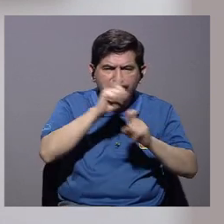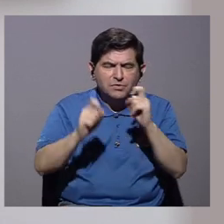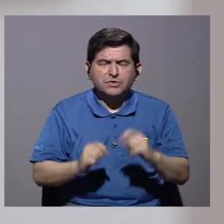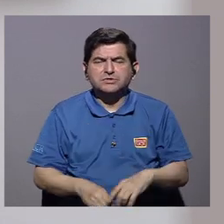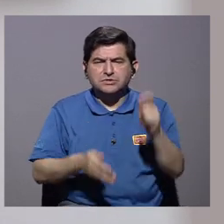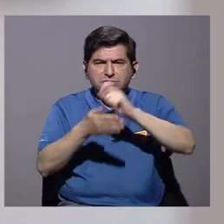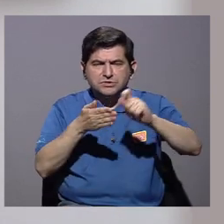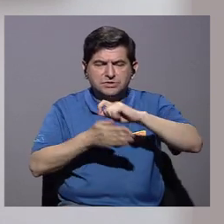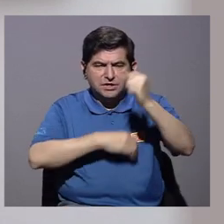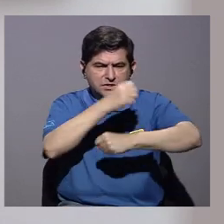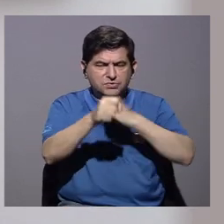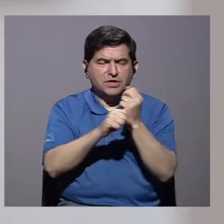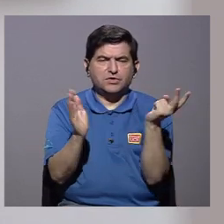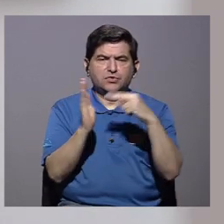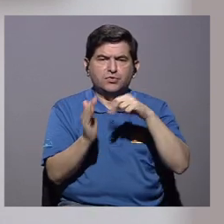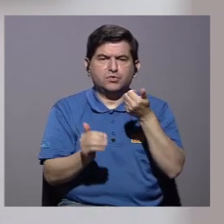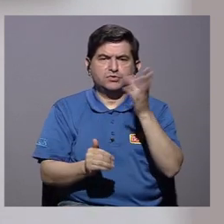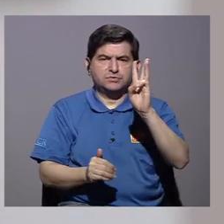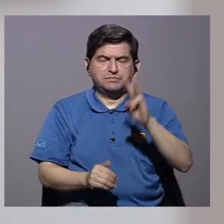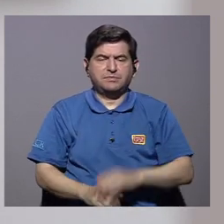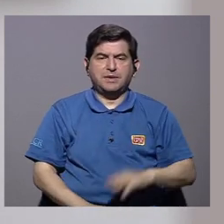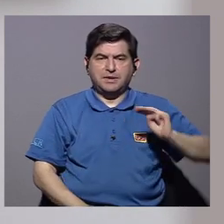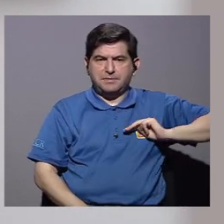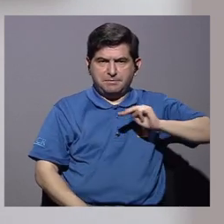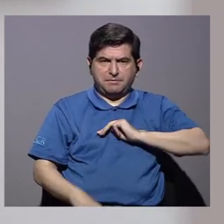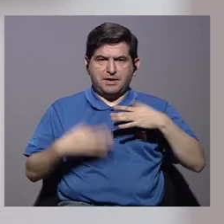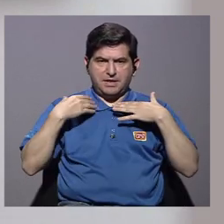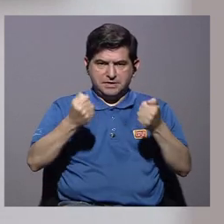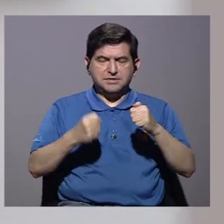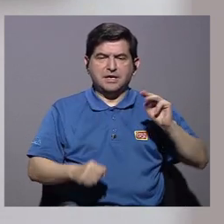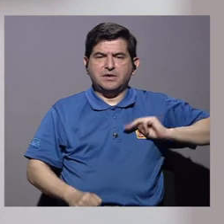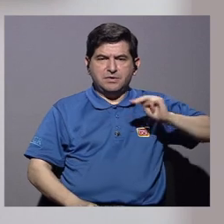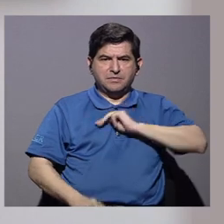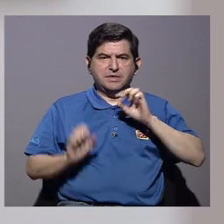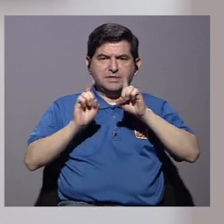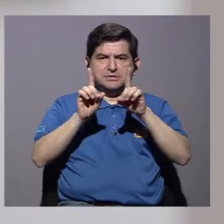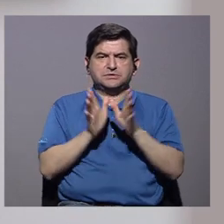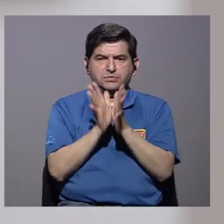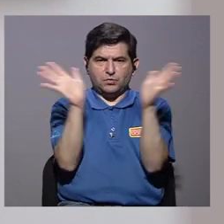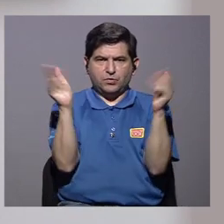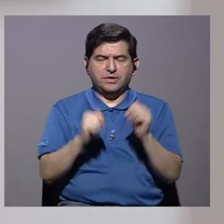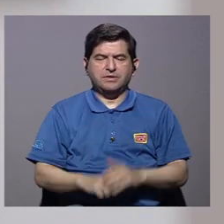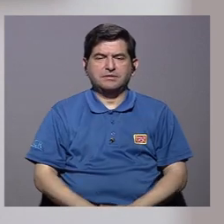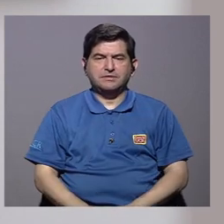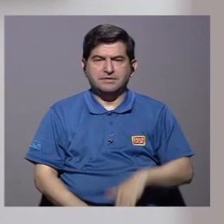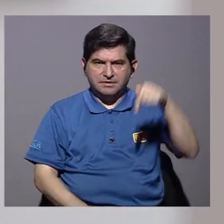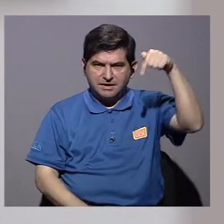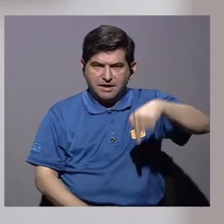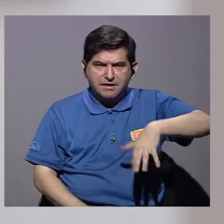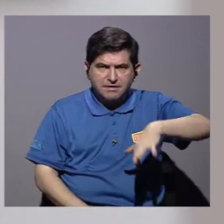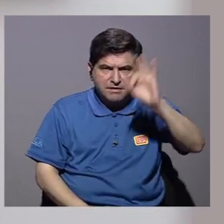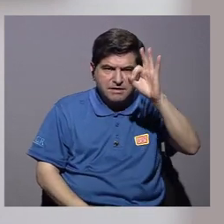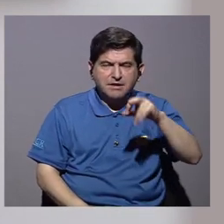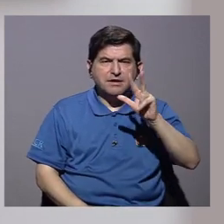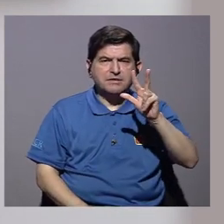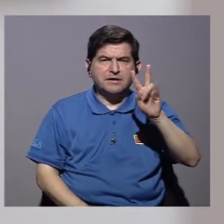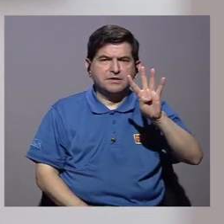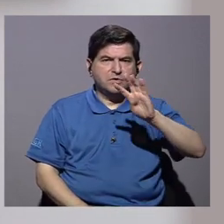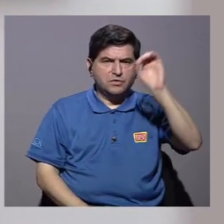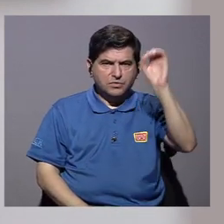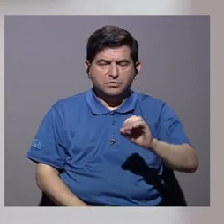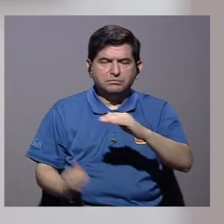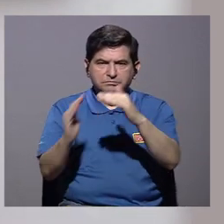vemos las estadísticas nacionales, el último censo escolar que se realizó en el año 2016, lo realizó el Ministerio de Salud y el Ministerio de Educación